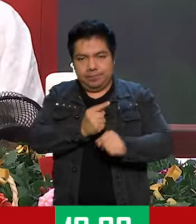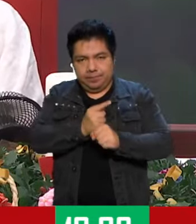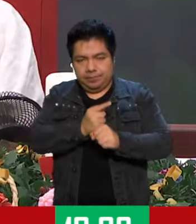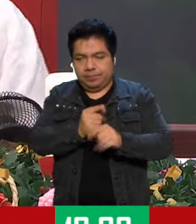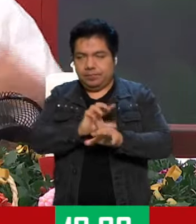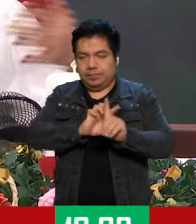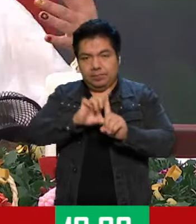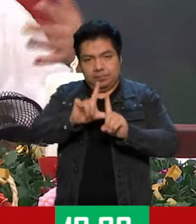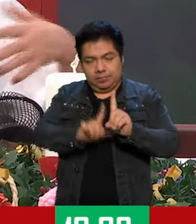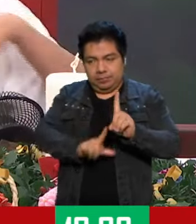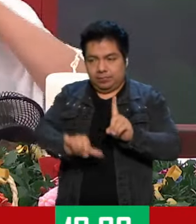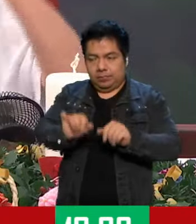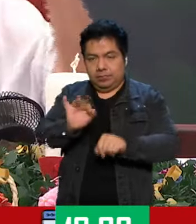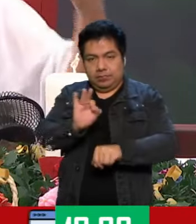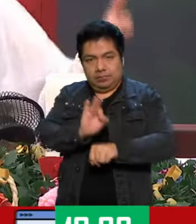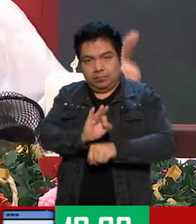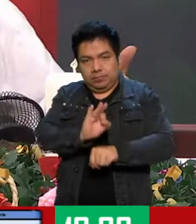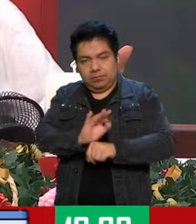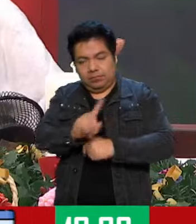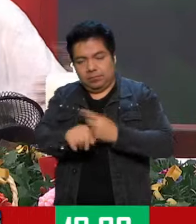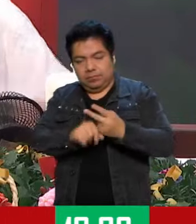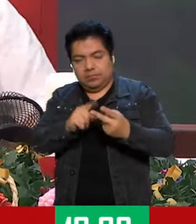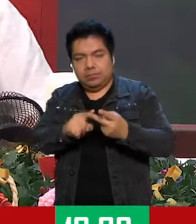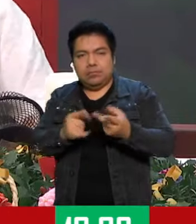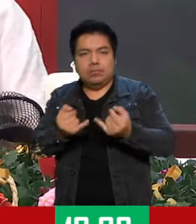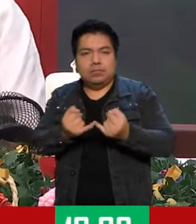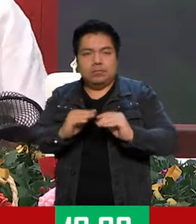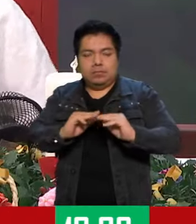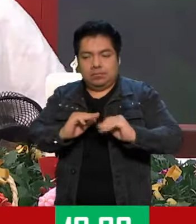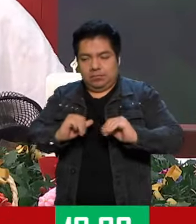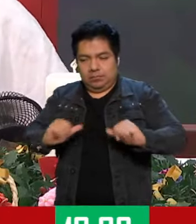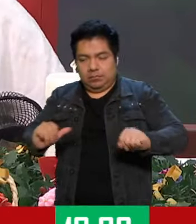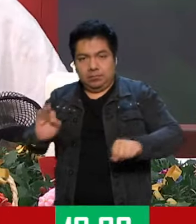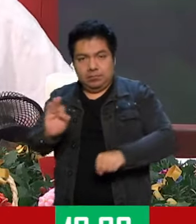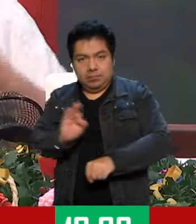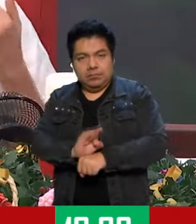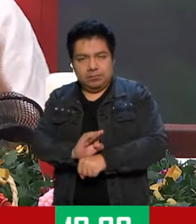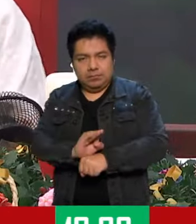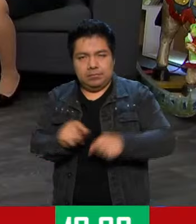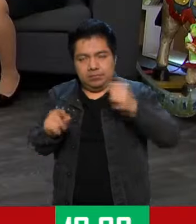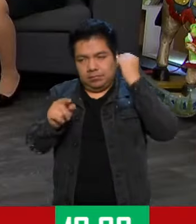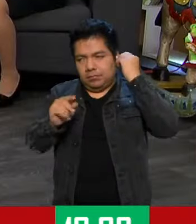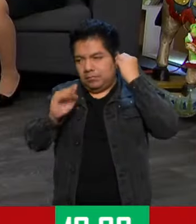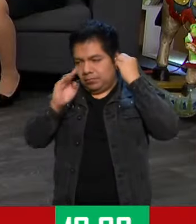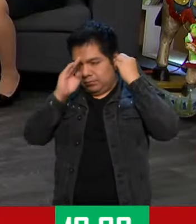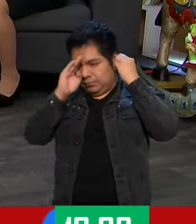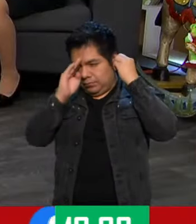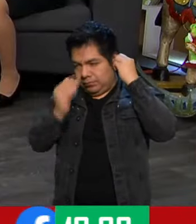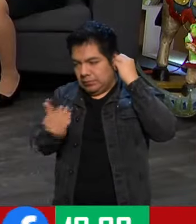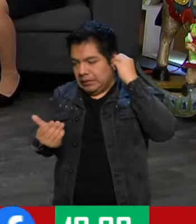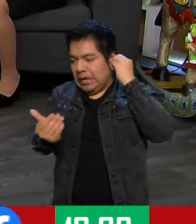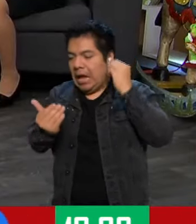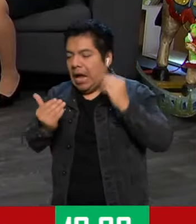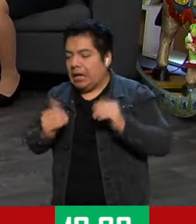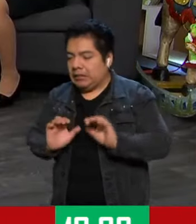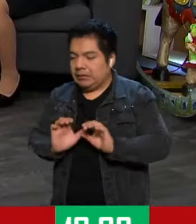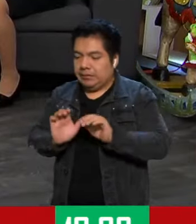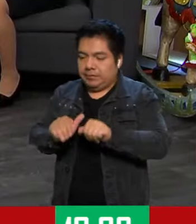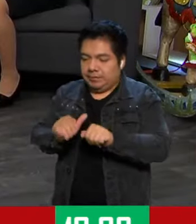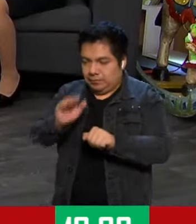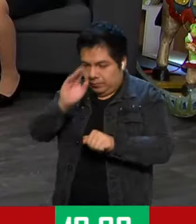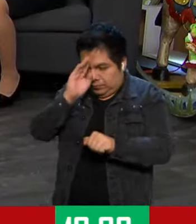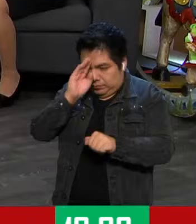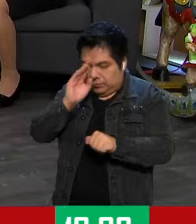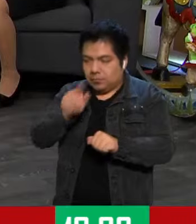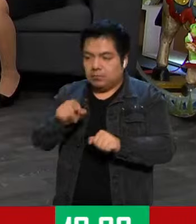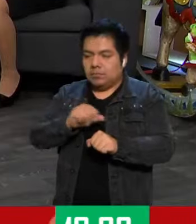nación y de la, y hasta de nuestras aguas. Este, ¿esto lo pensaron antes de, de enrolarse ustedes? Personalmente se